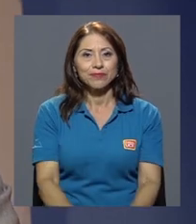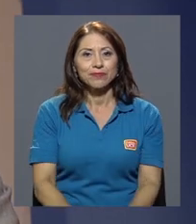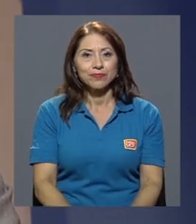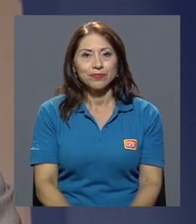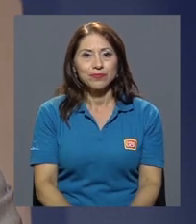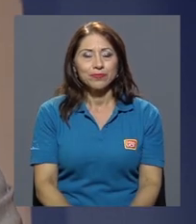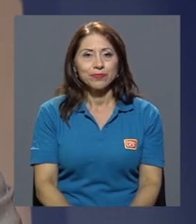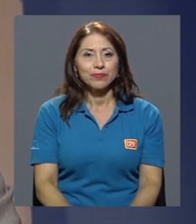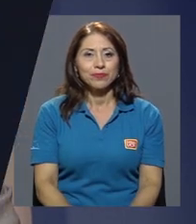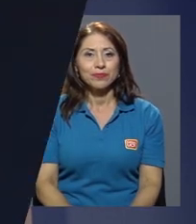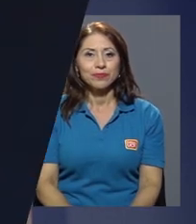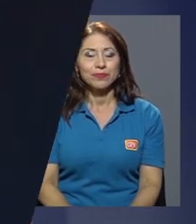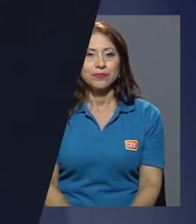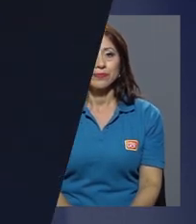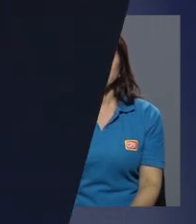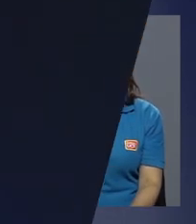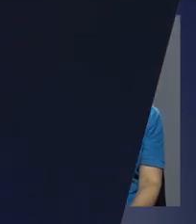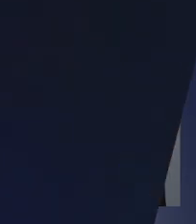regresamos.